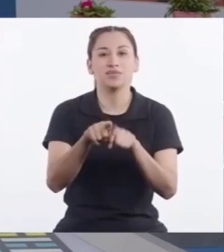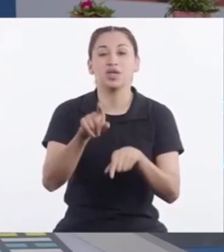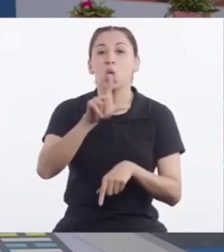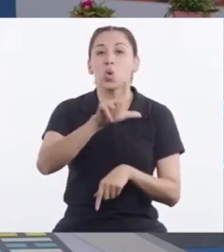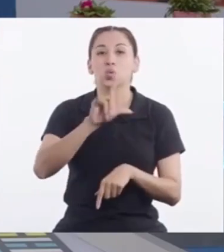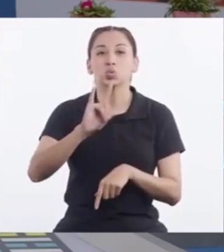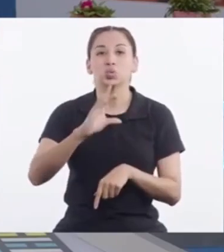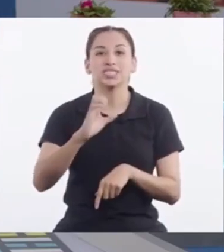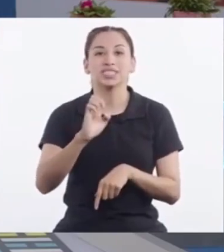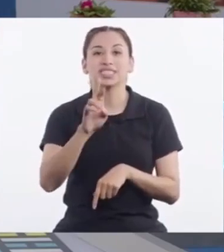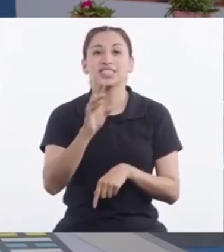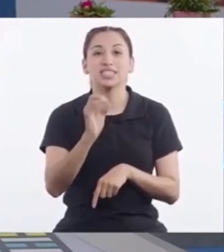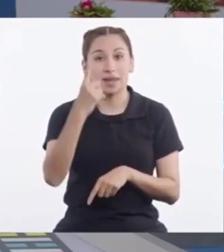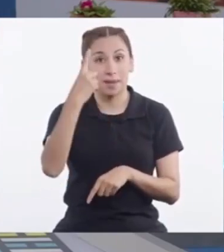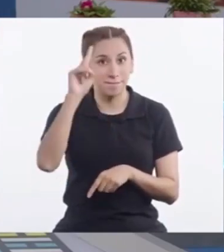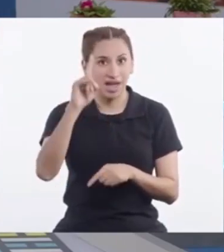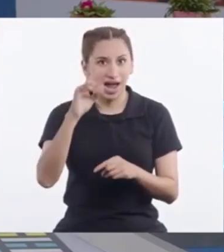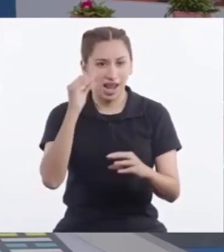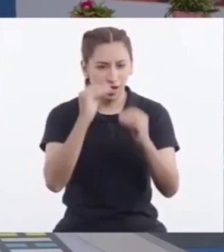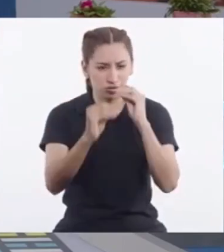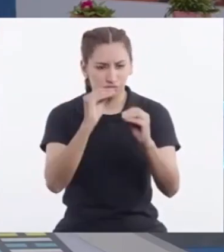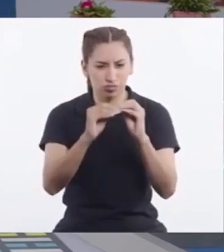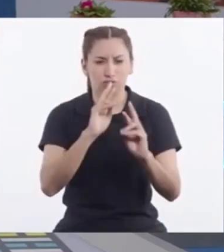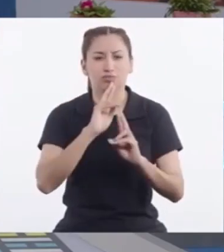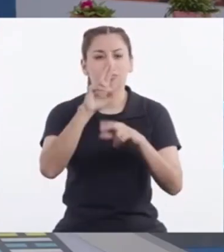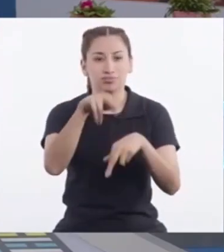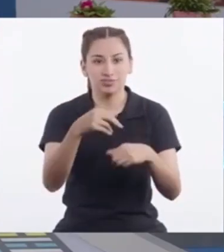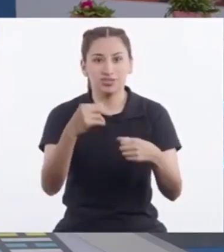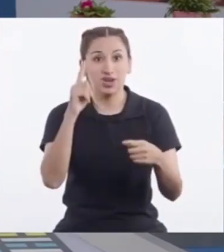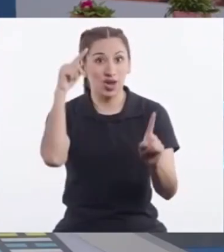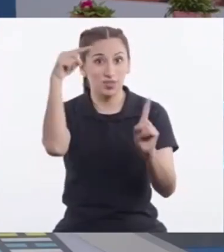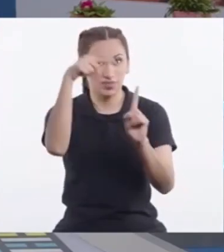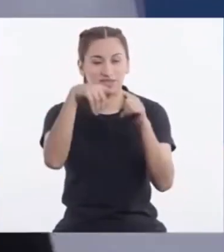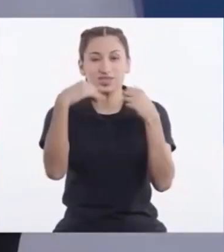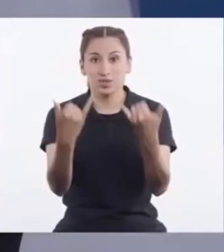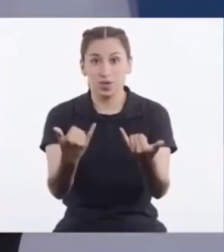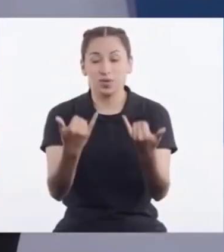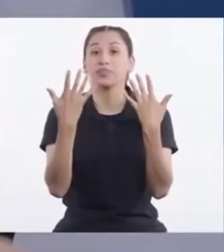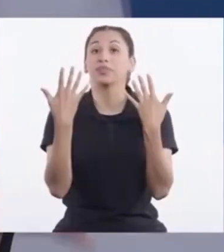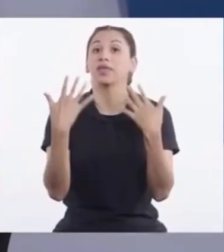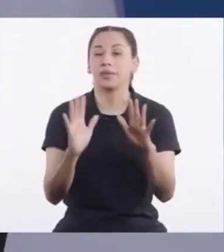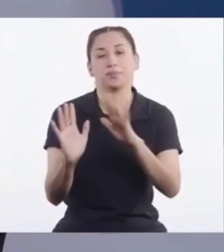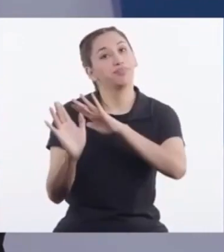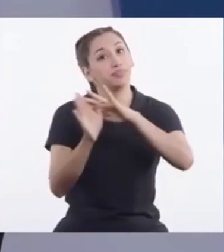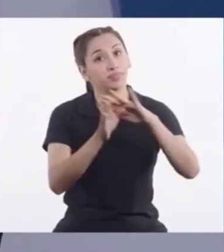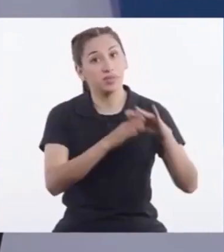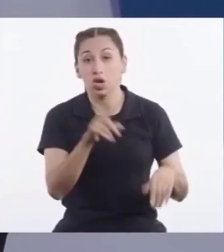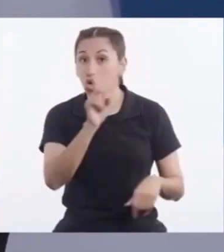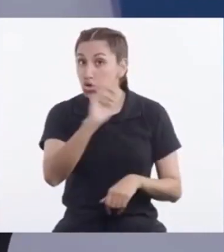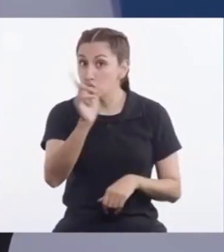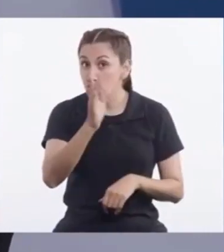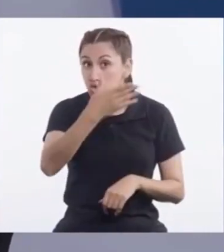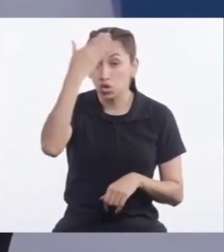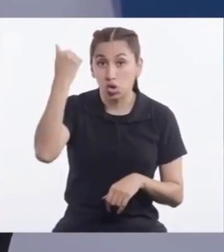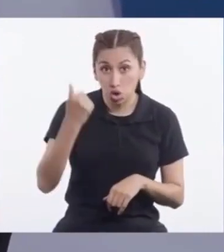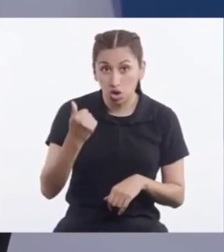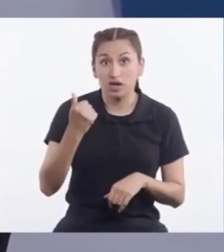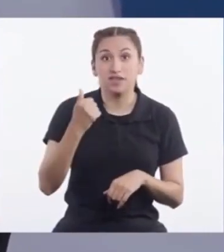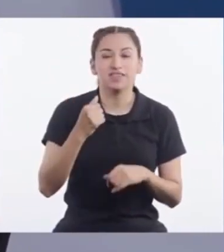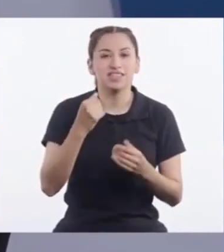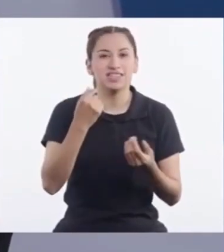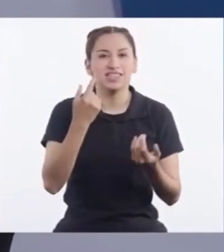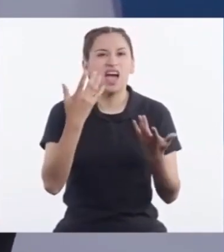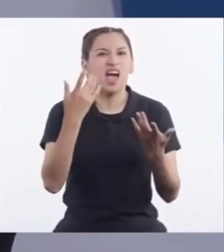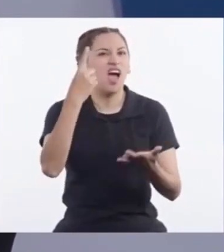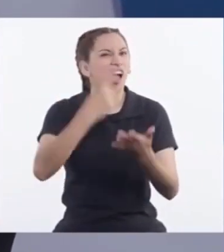y Lucero Para lograr cumplir El propósito de hoy Ahora Para no olvidar Lo que hemos